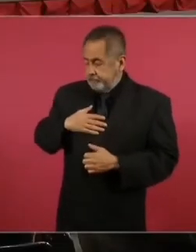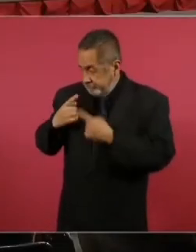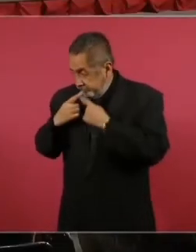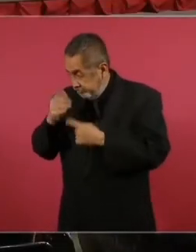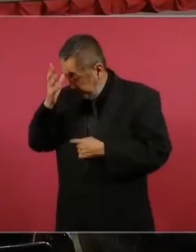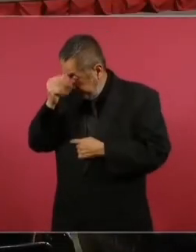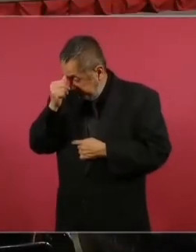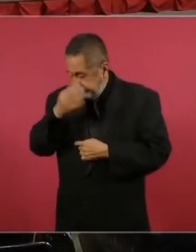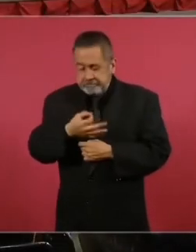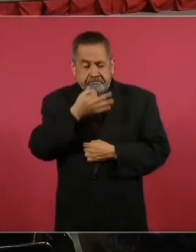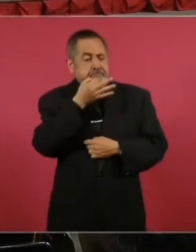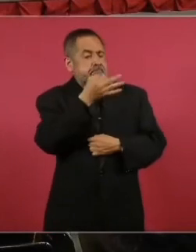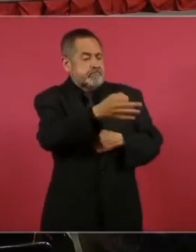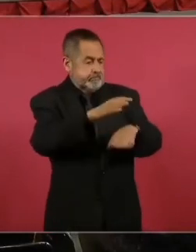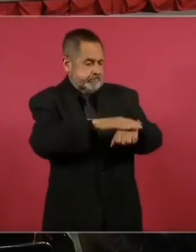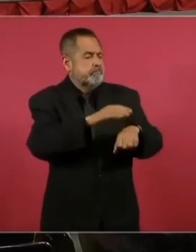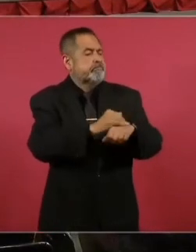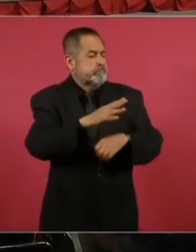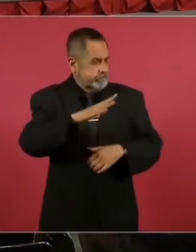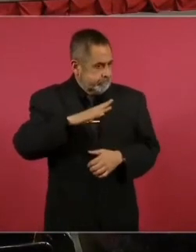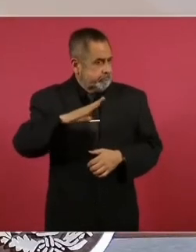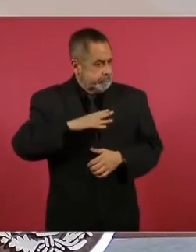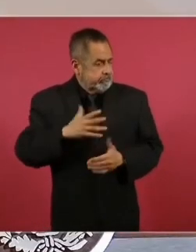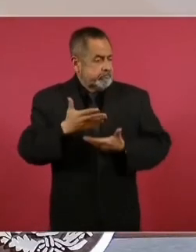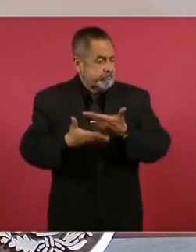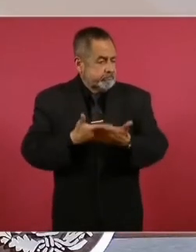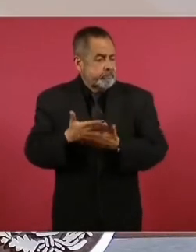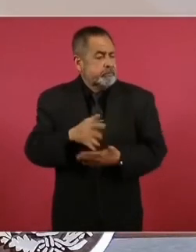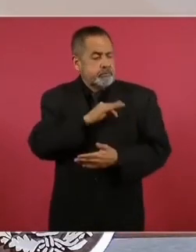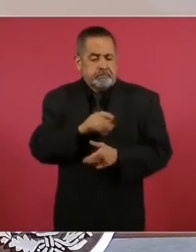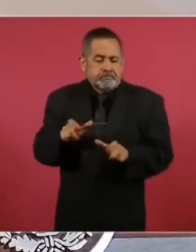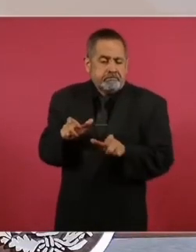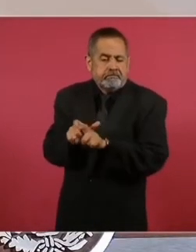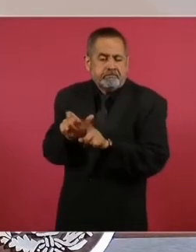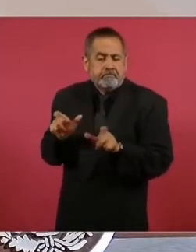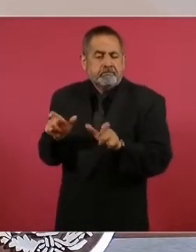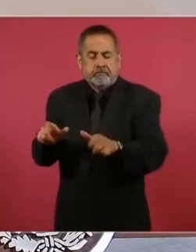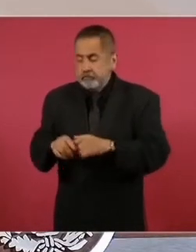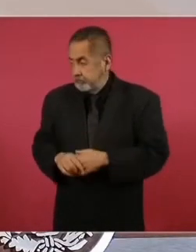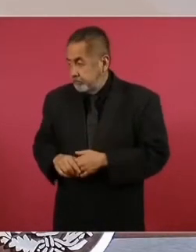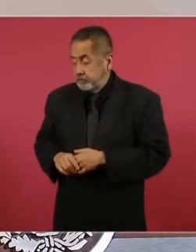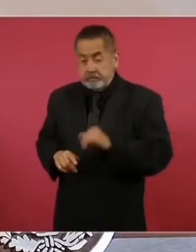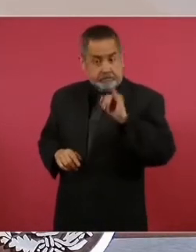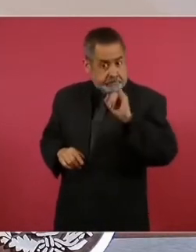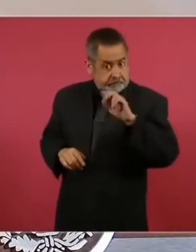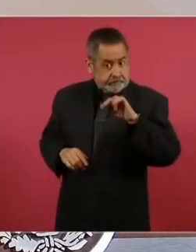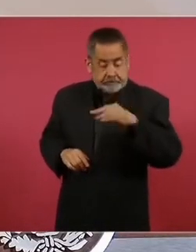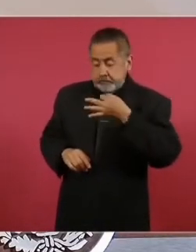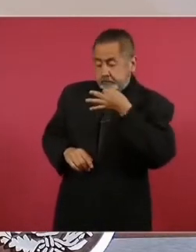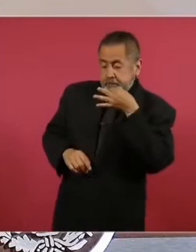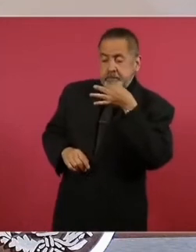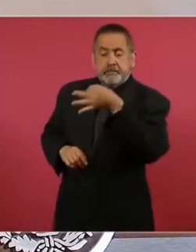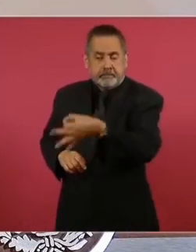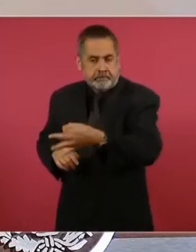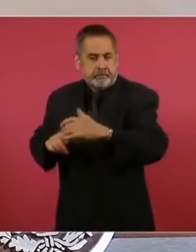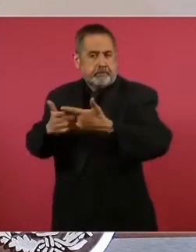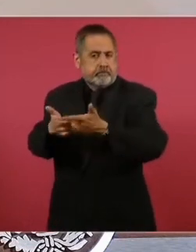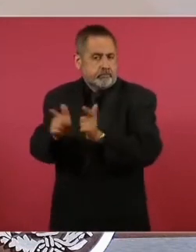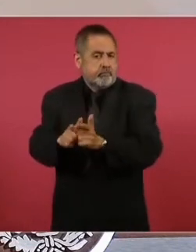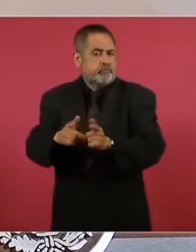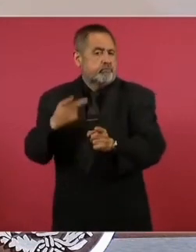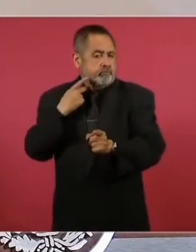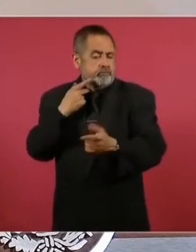la disposición del servicio para que el instituto informe a los partidos políticos y